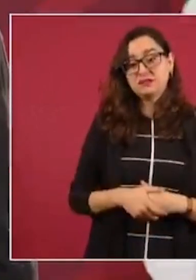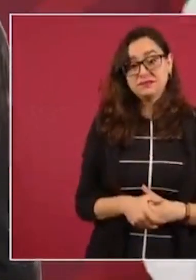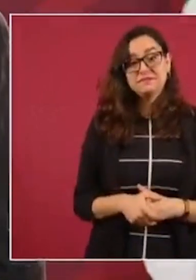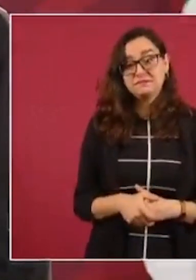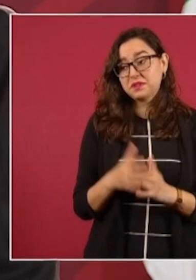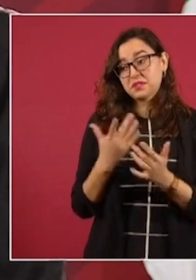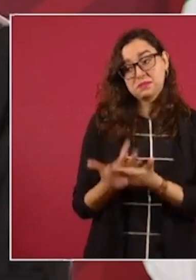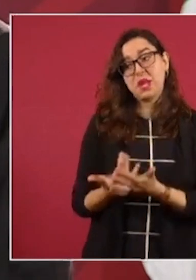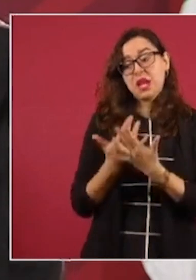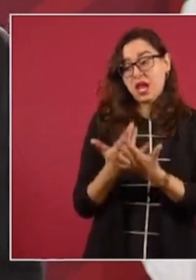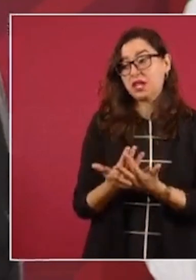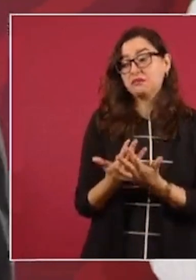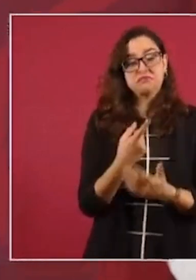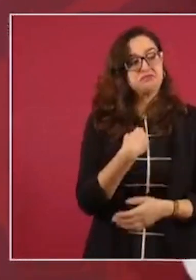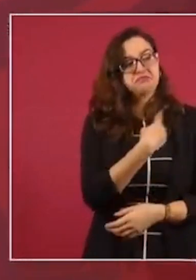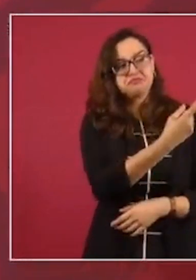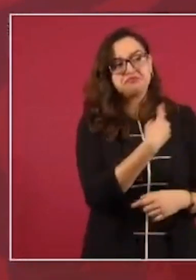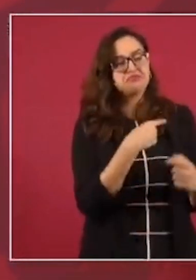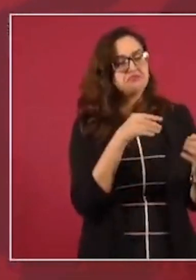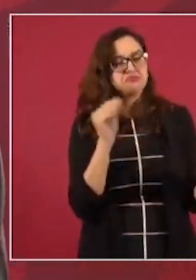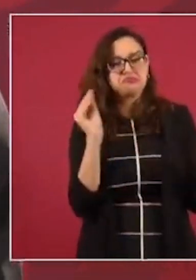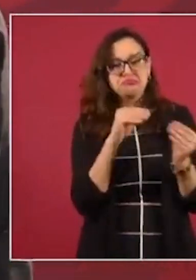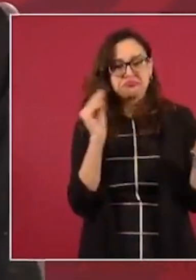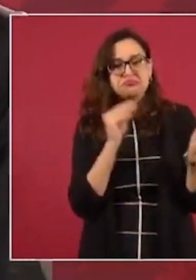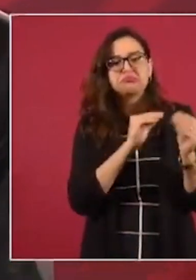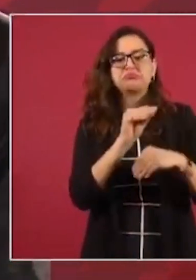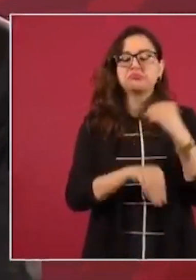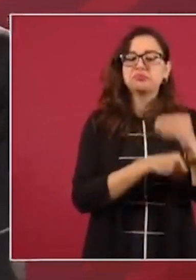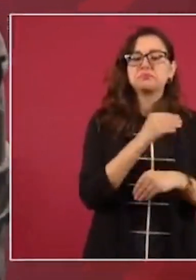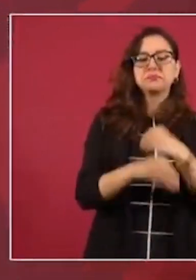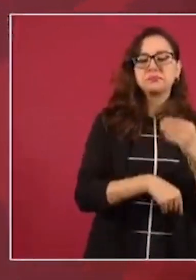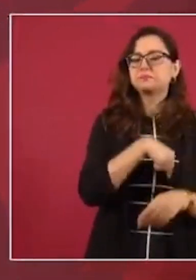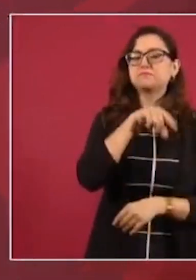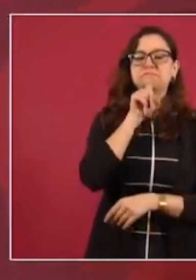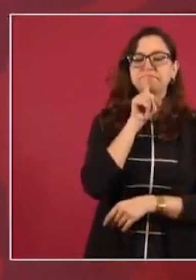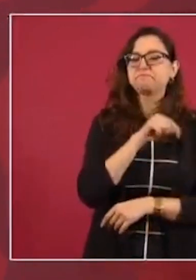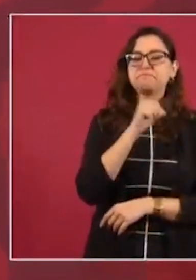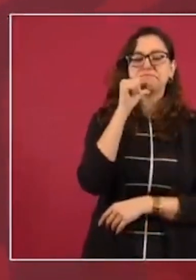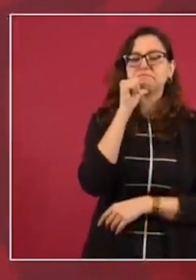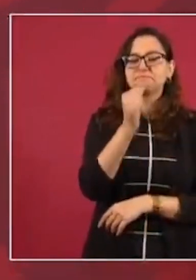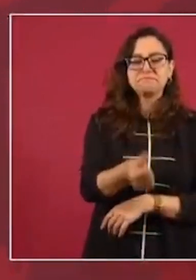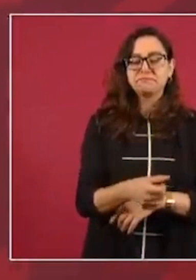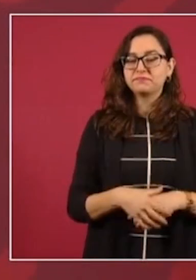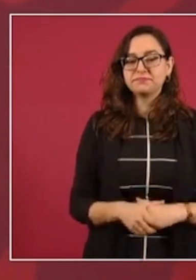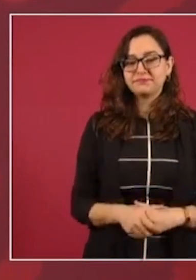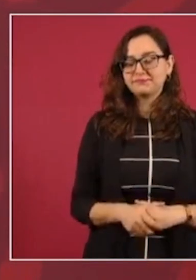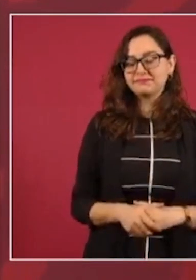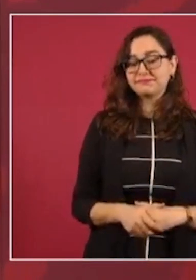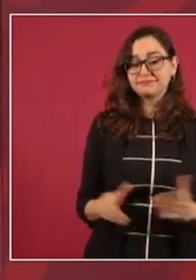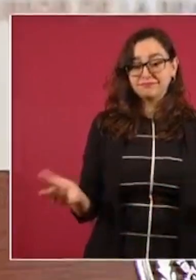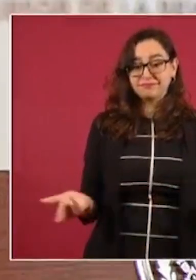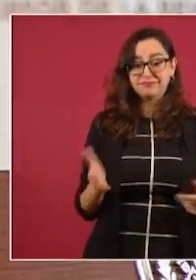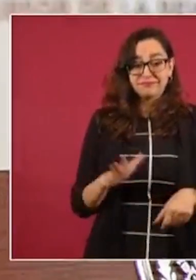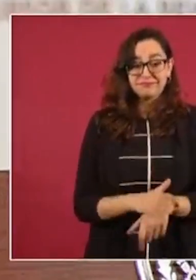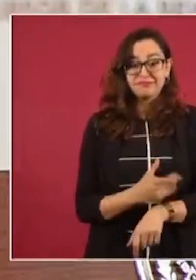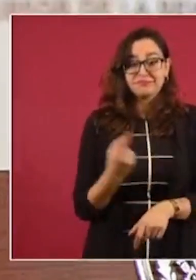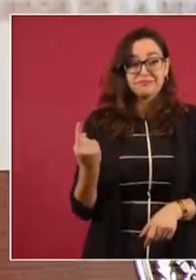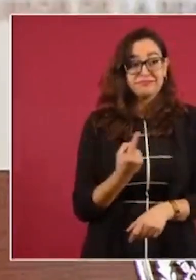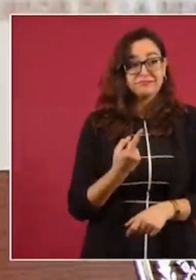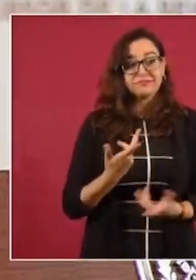tenemos acuerdos que son